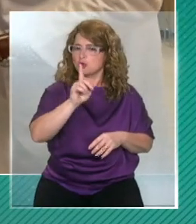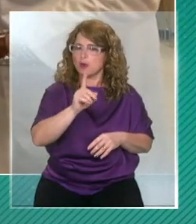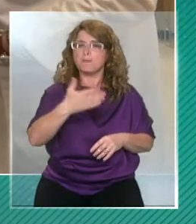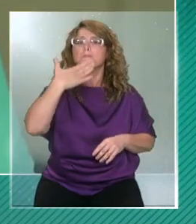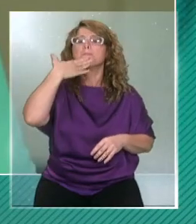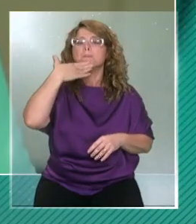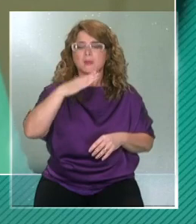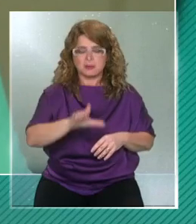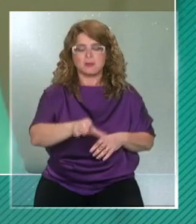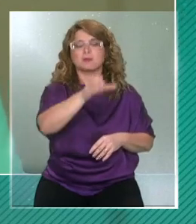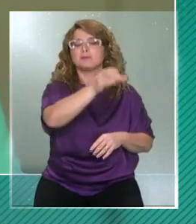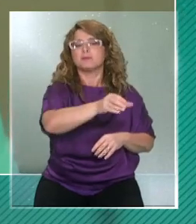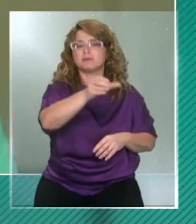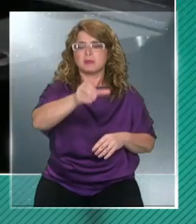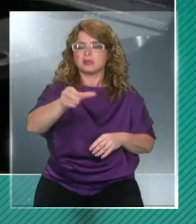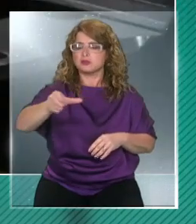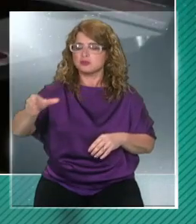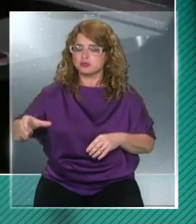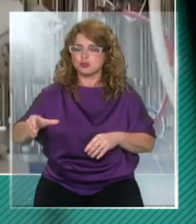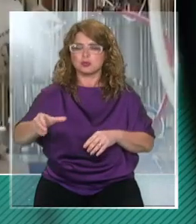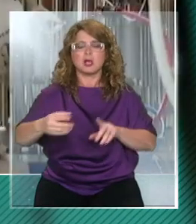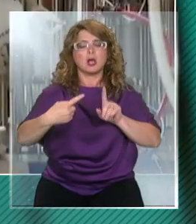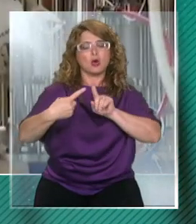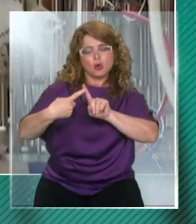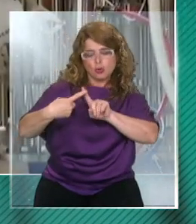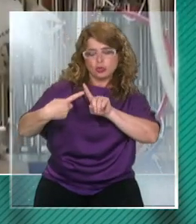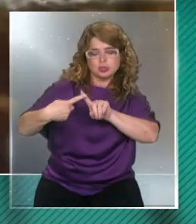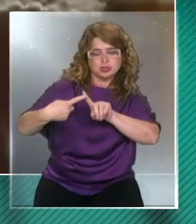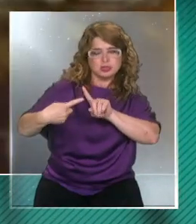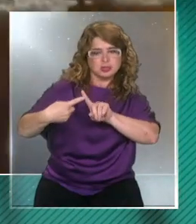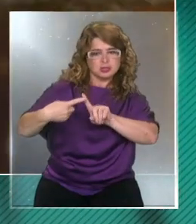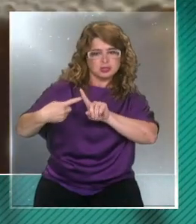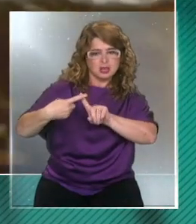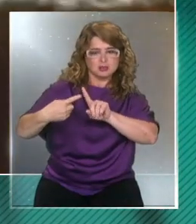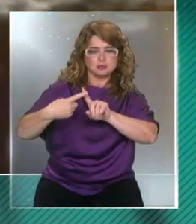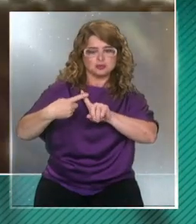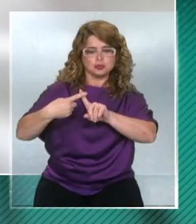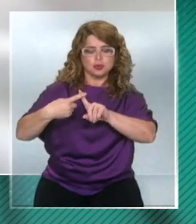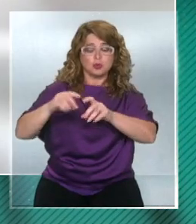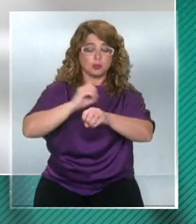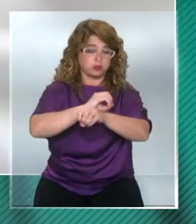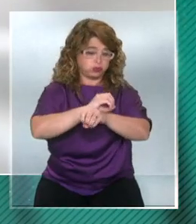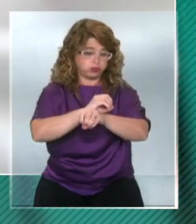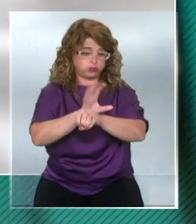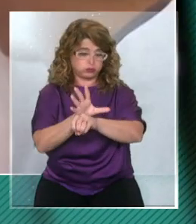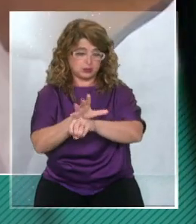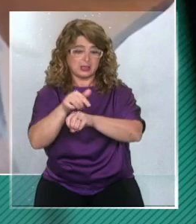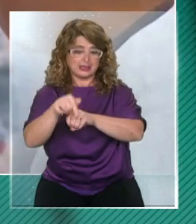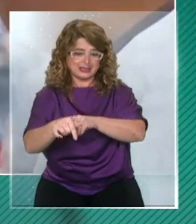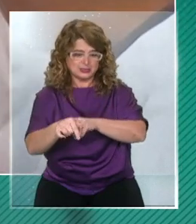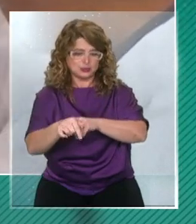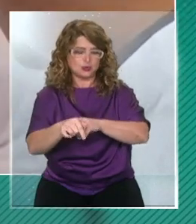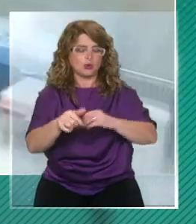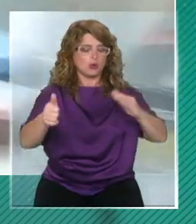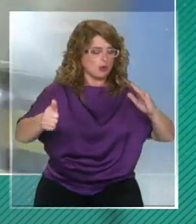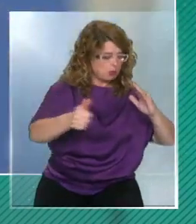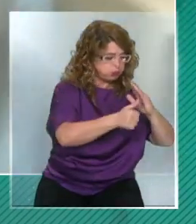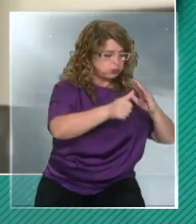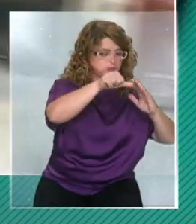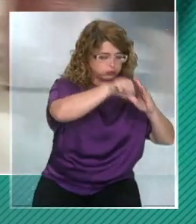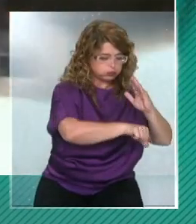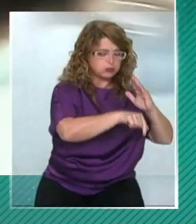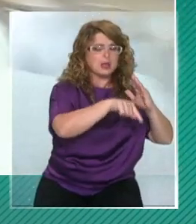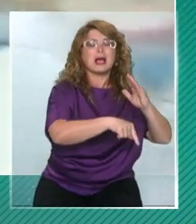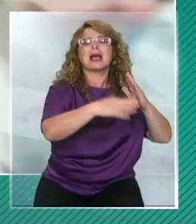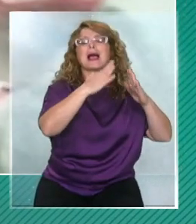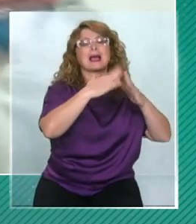las personas que son contacto de aquellos casos que ya han confirmado es mantener la cuarentena de todas maneras. La estrategia de cuarentena y el